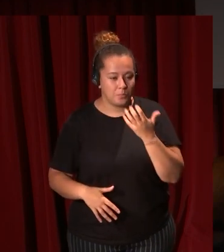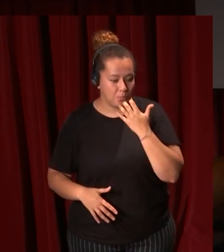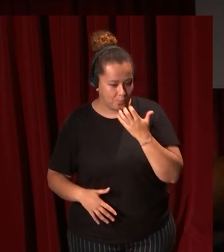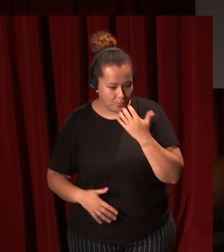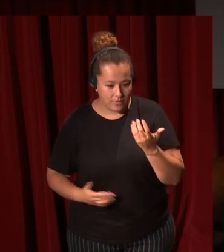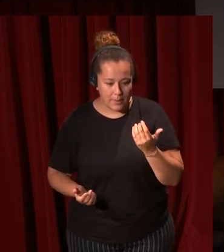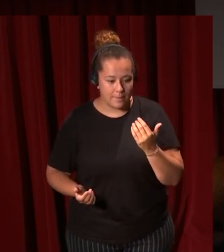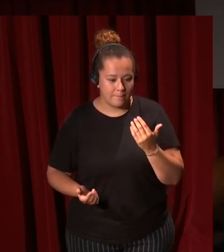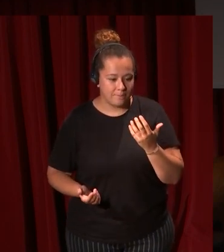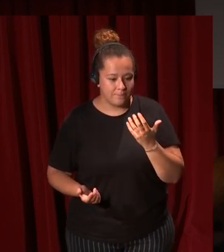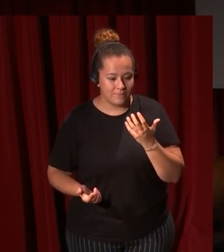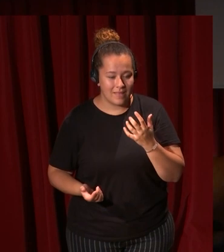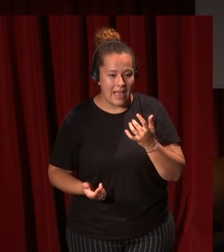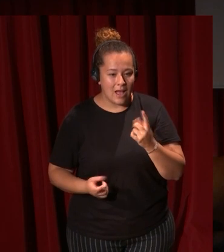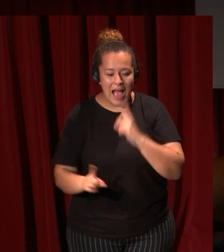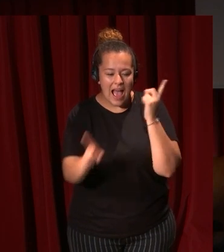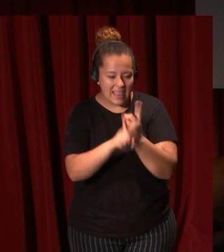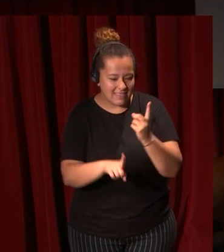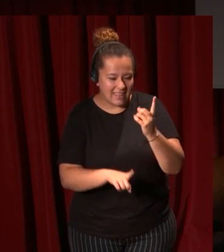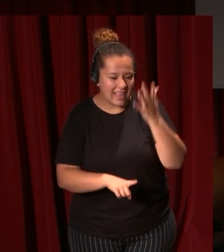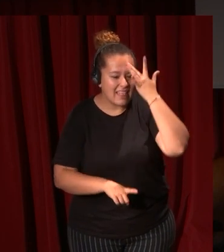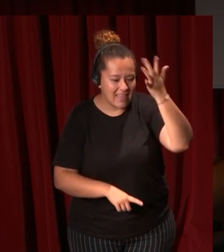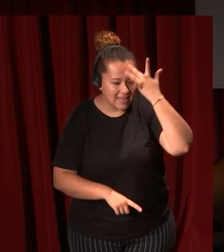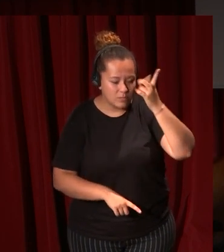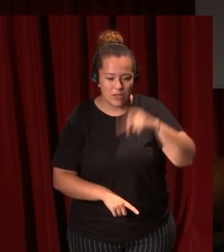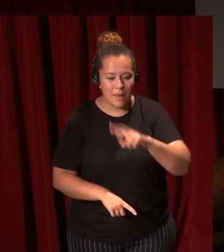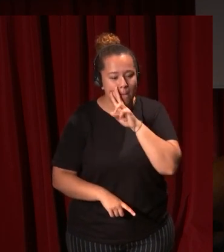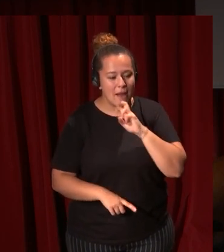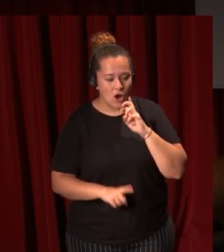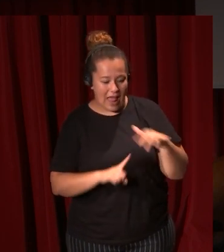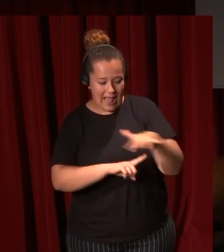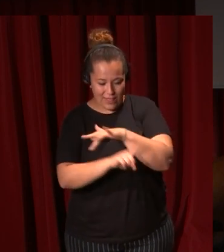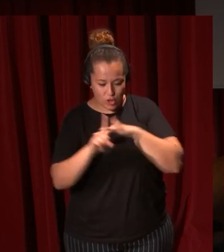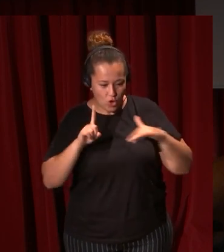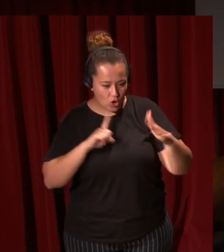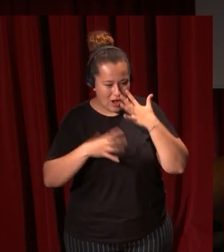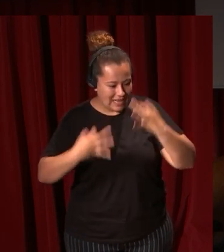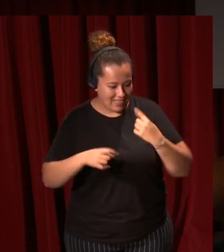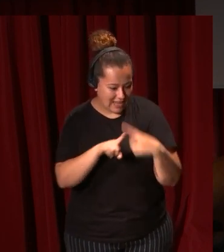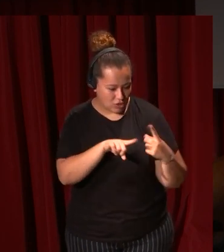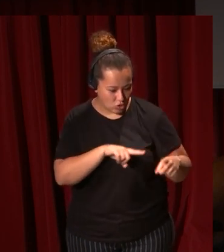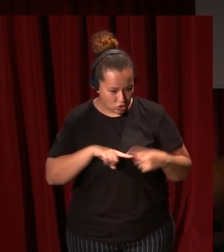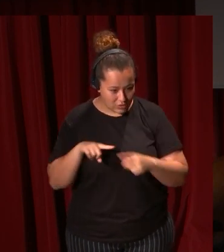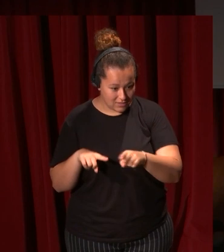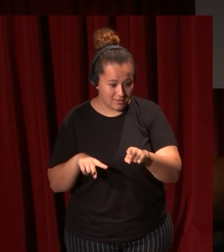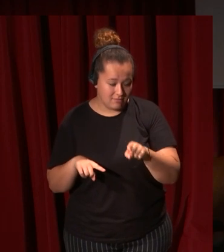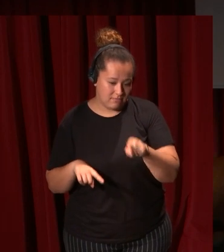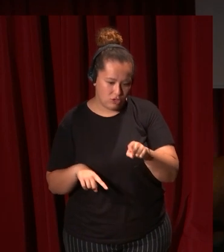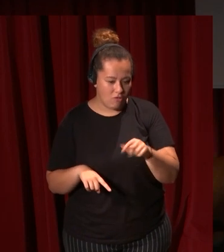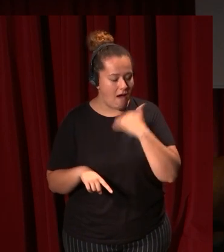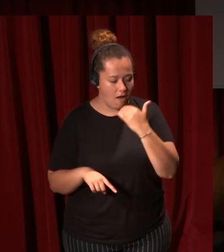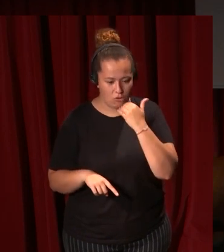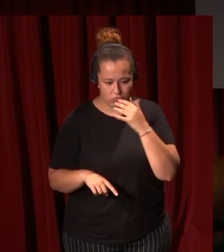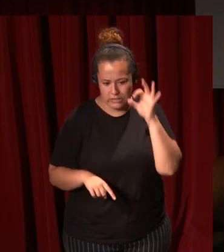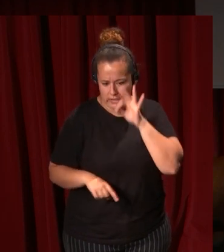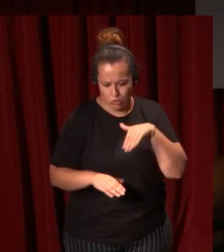principio de un anti idealismo y de un valorar el entorno que nos rodea la realidad de las cosas es una cuestión que ha seguido avanzando a lo largo